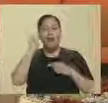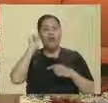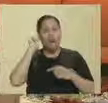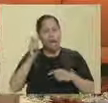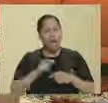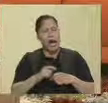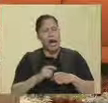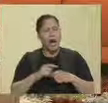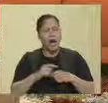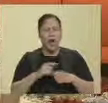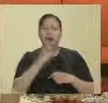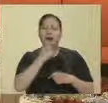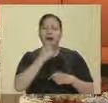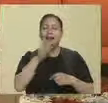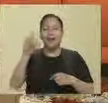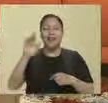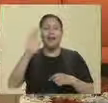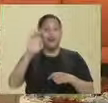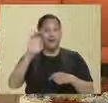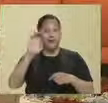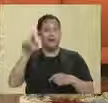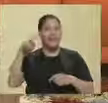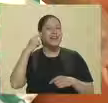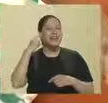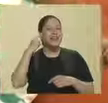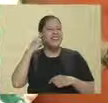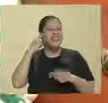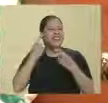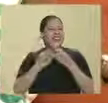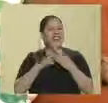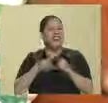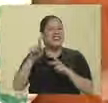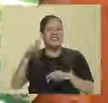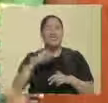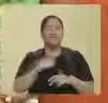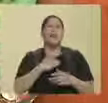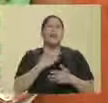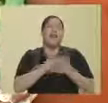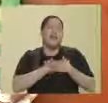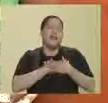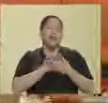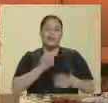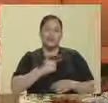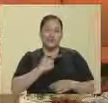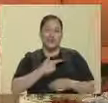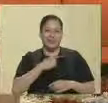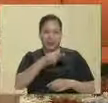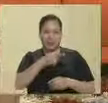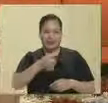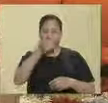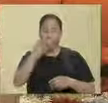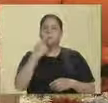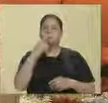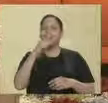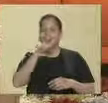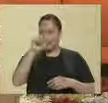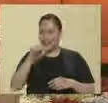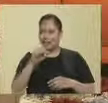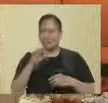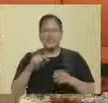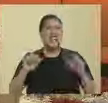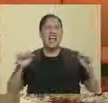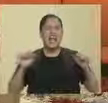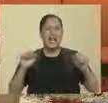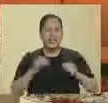Es que la risa del bebé cuando empieza Familia Feliz me da como amor. Esa fue la primer queja, ya después viene. Ya luego viene, ¡guau! que